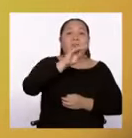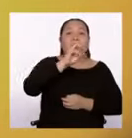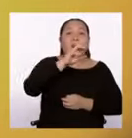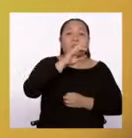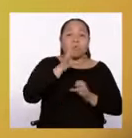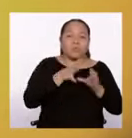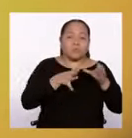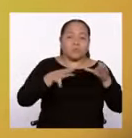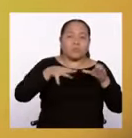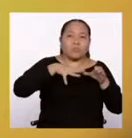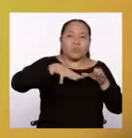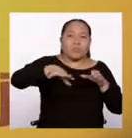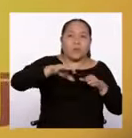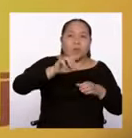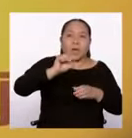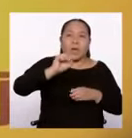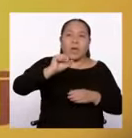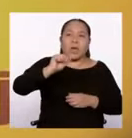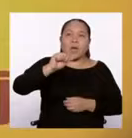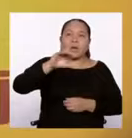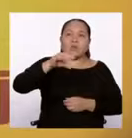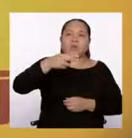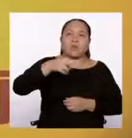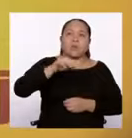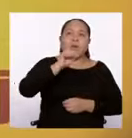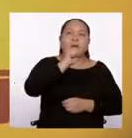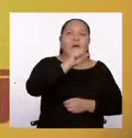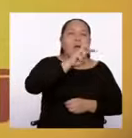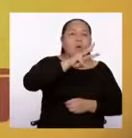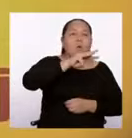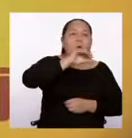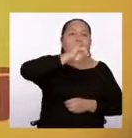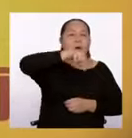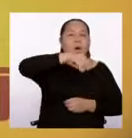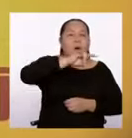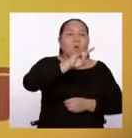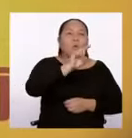lenguas Achuar y Awajún.